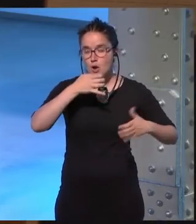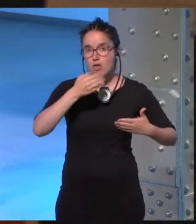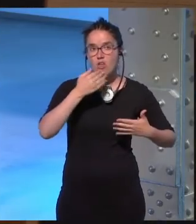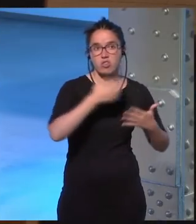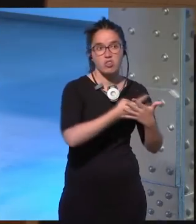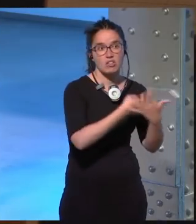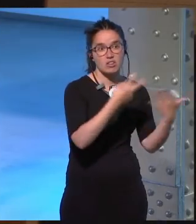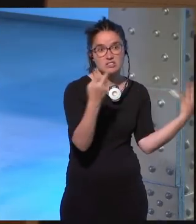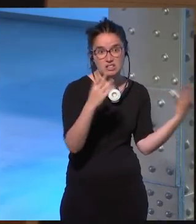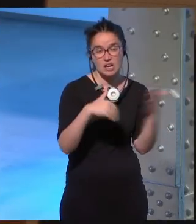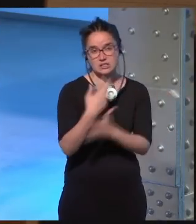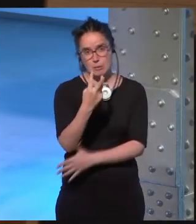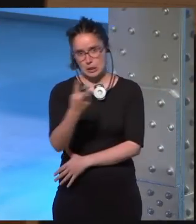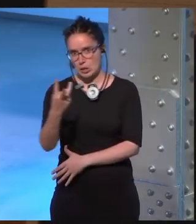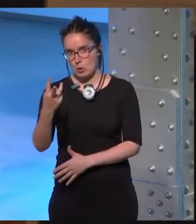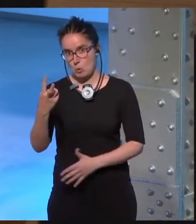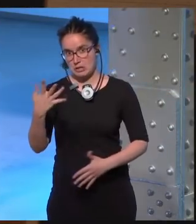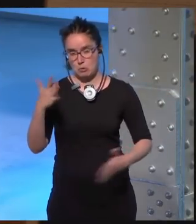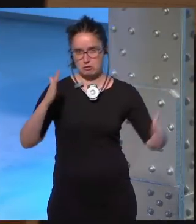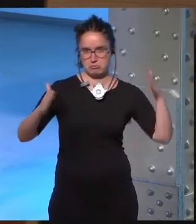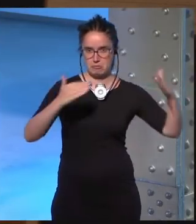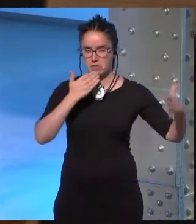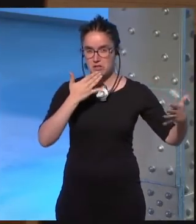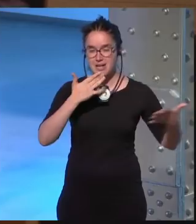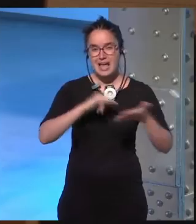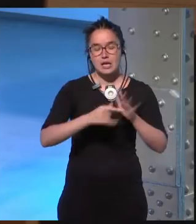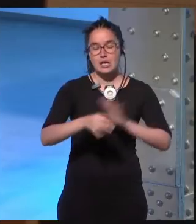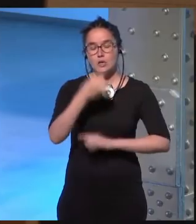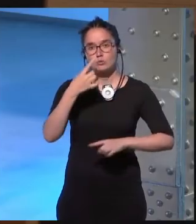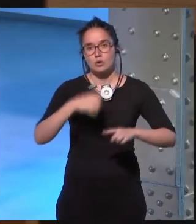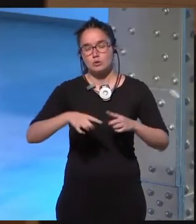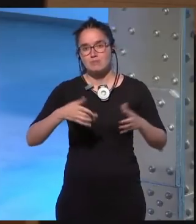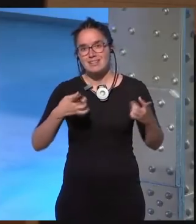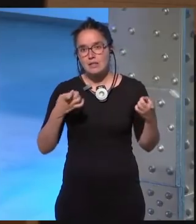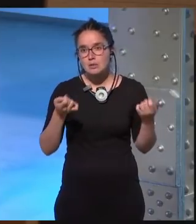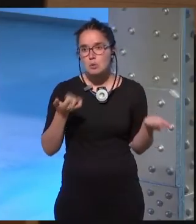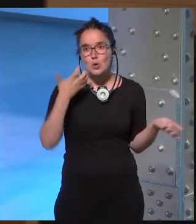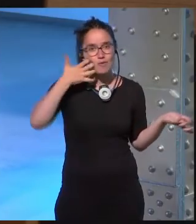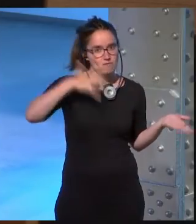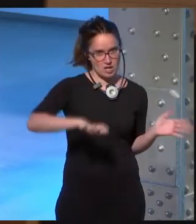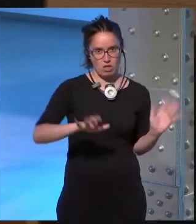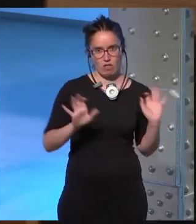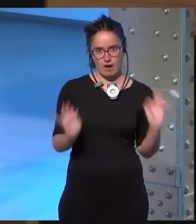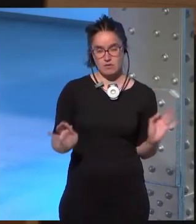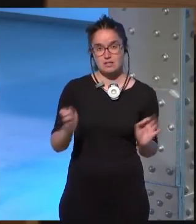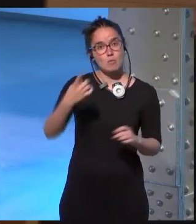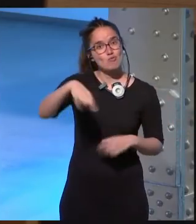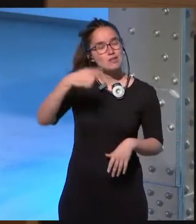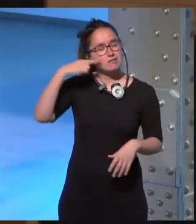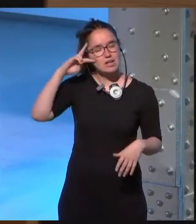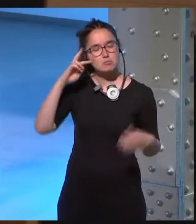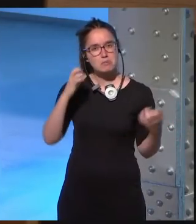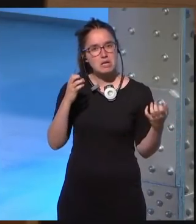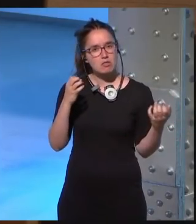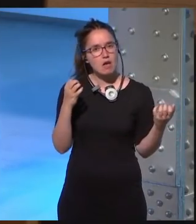los 17 y los 24 entonces la ingeniería es una cosa que requiere cierto grado de geekiness desde vuestra experiencia cómo